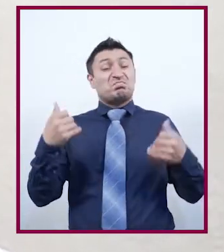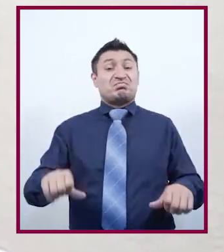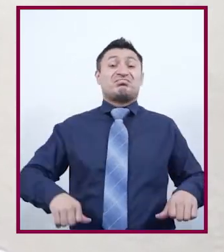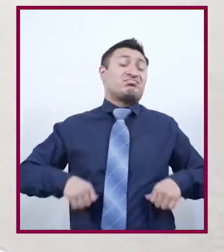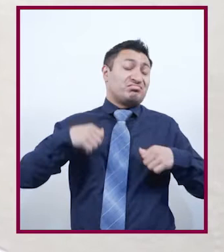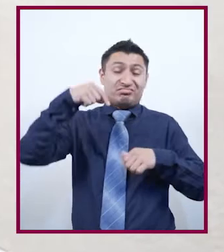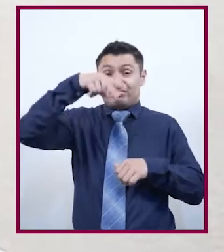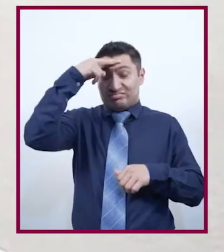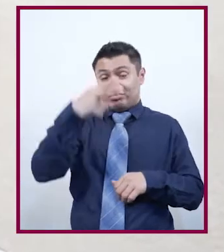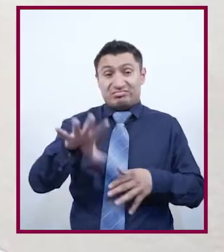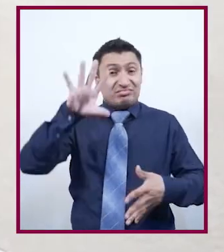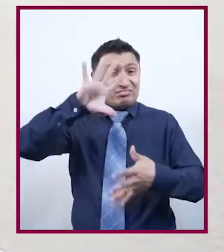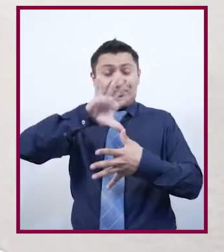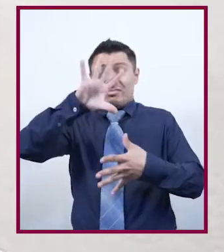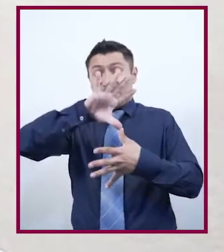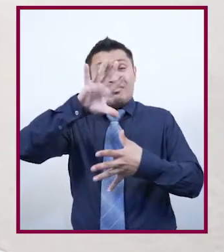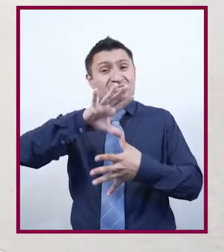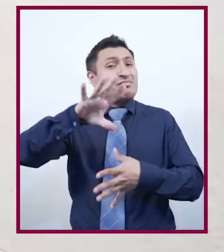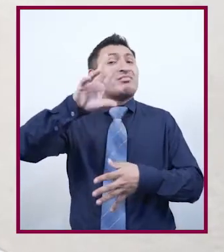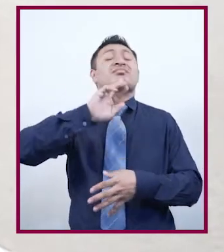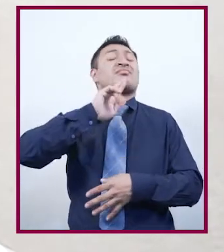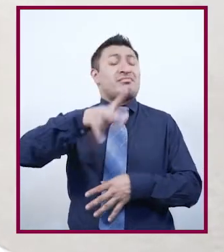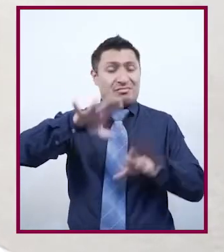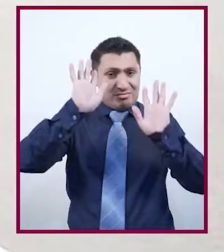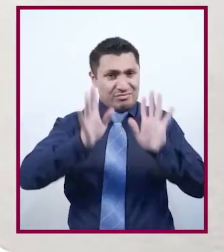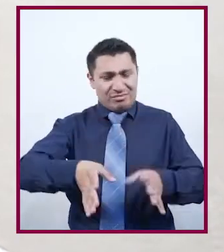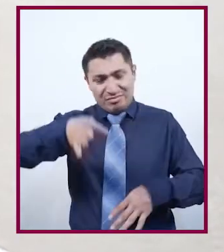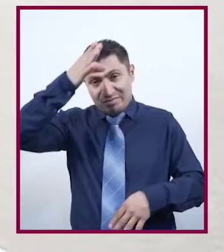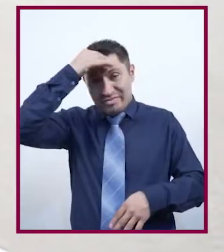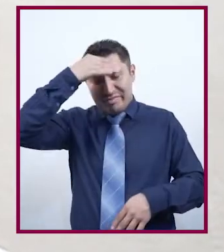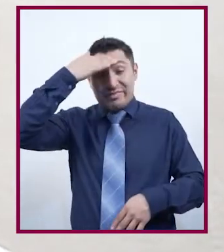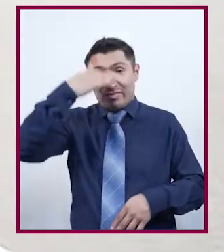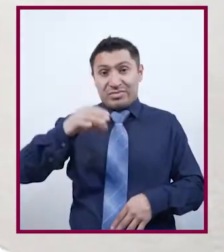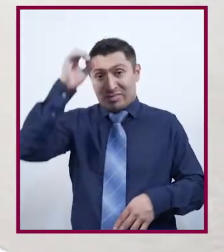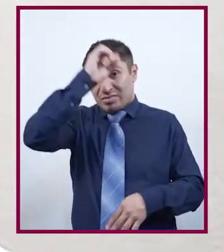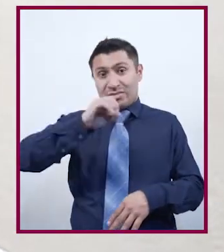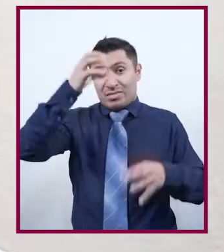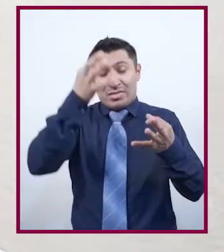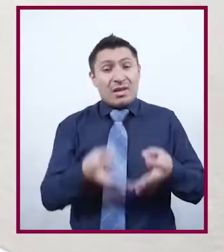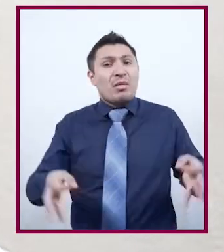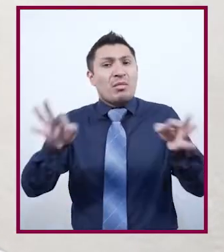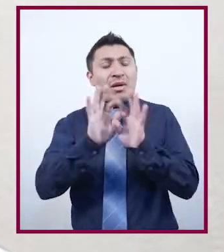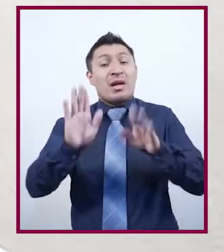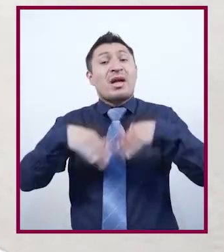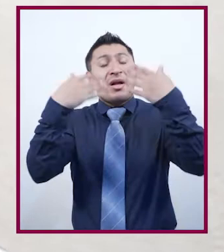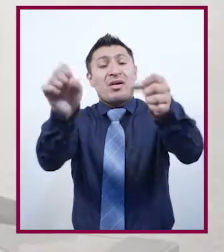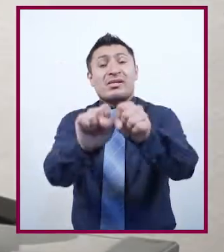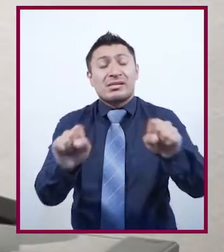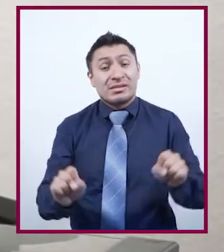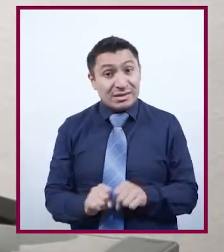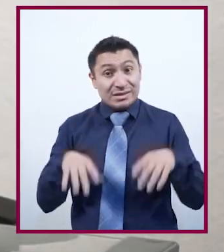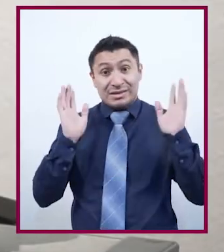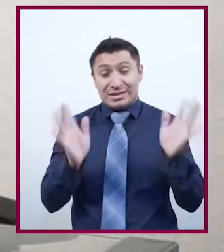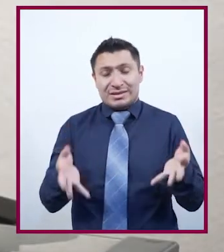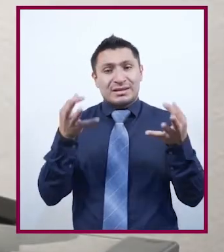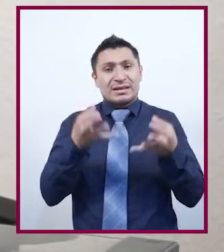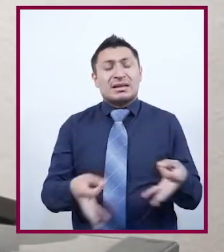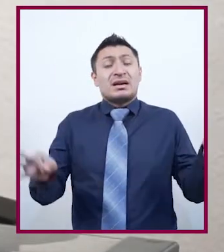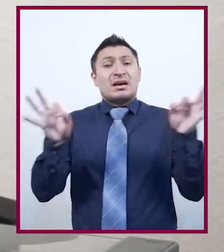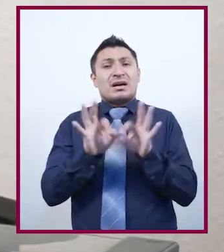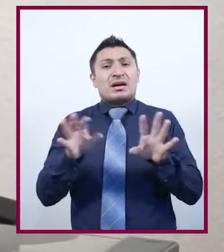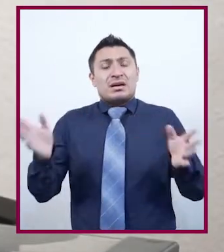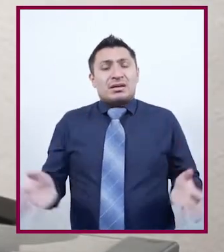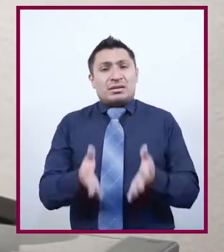Los adolescentes y jóvenes de México y Latinoamérica, ya mejor preparados, sabiendo que su opinión trascendía a las aulas, constituyeron